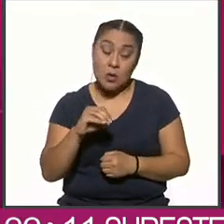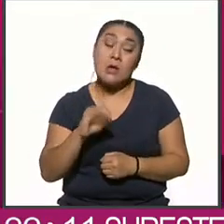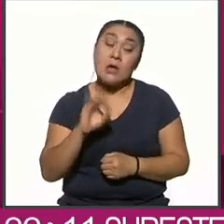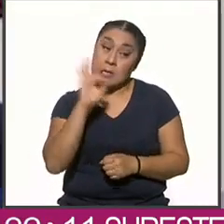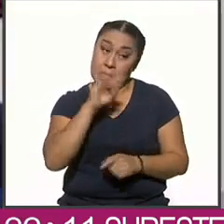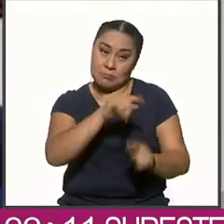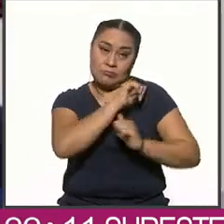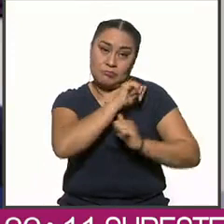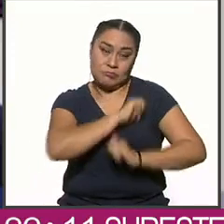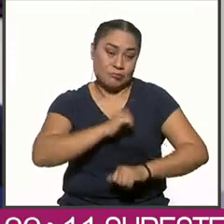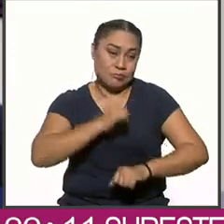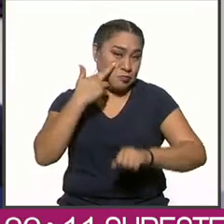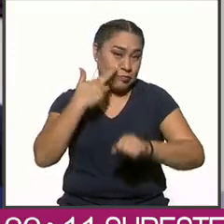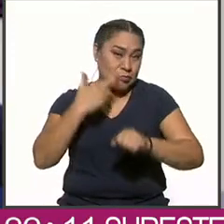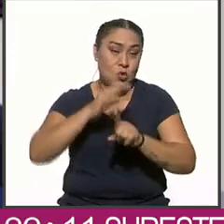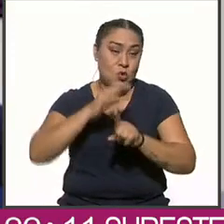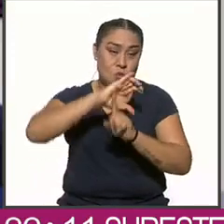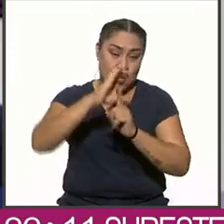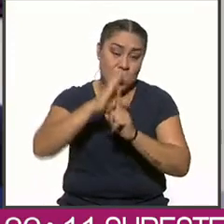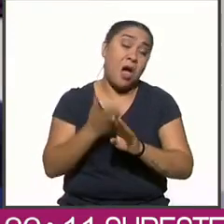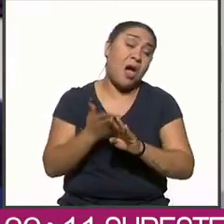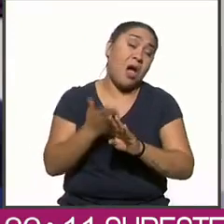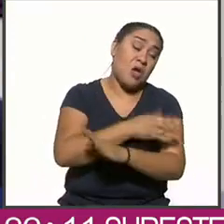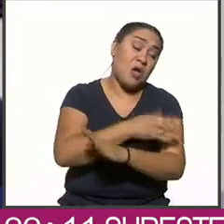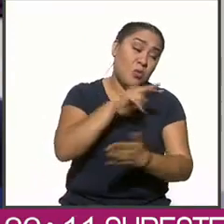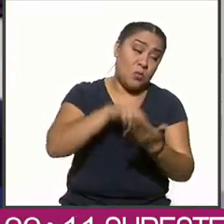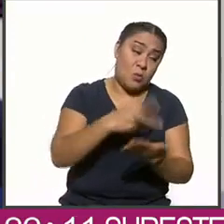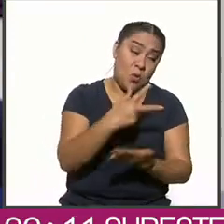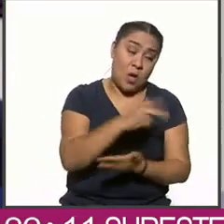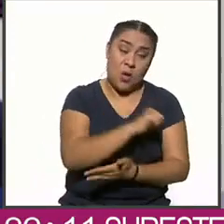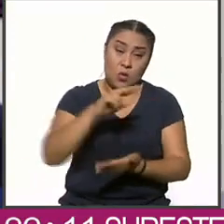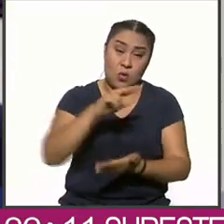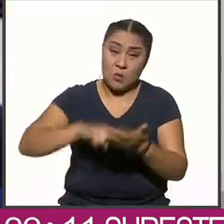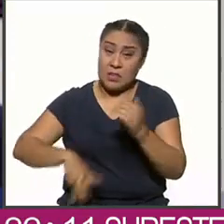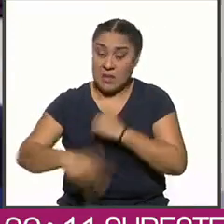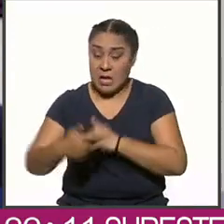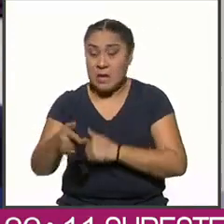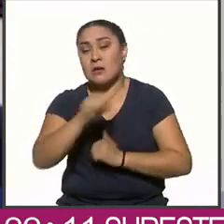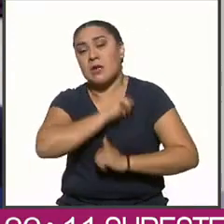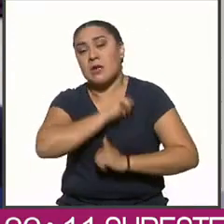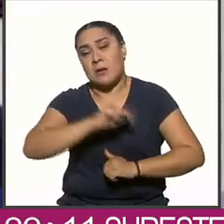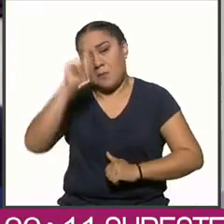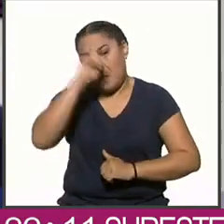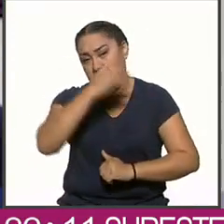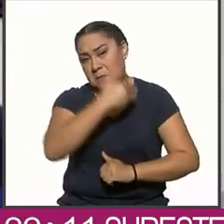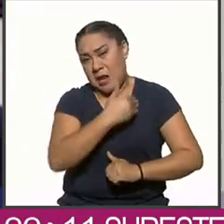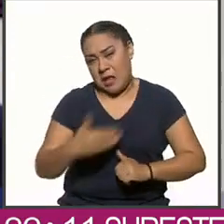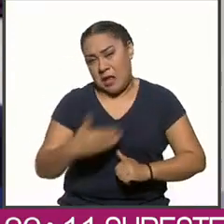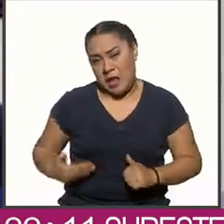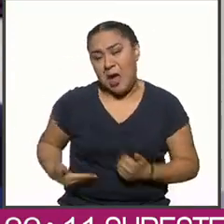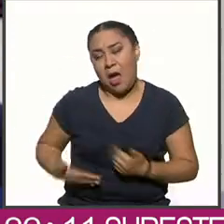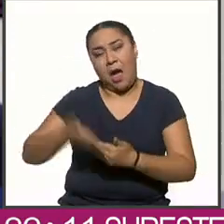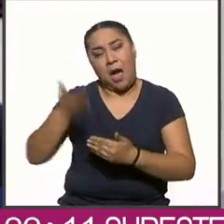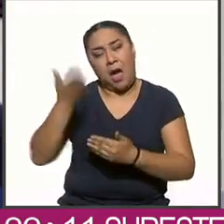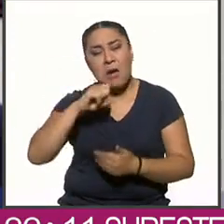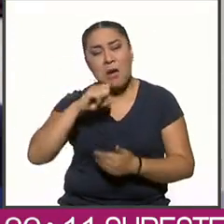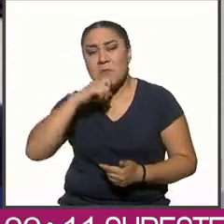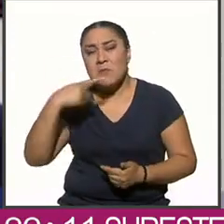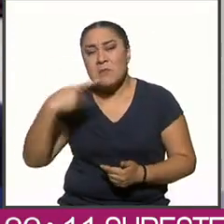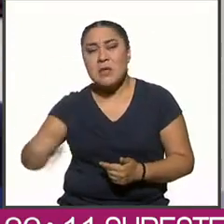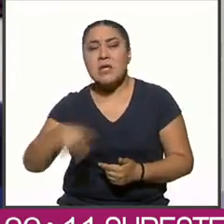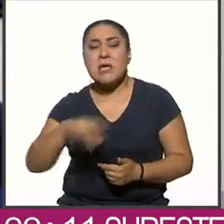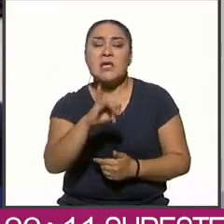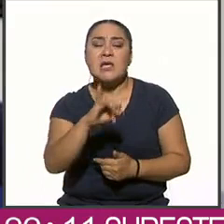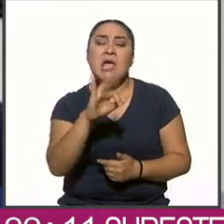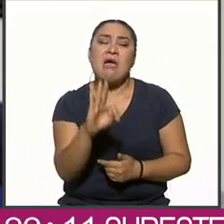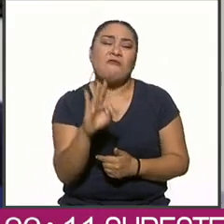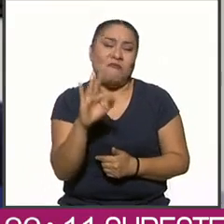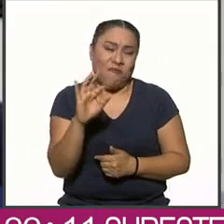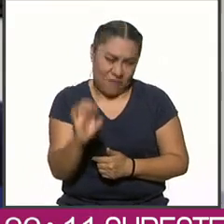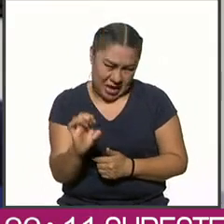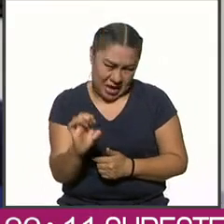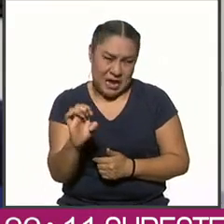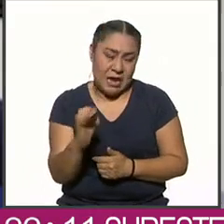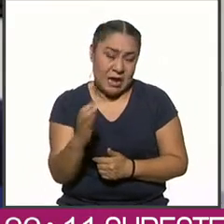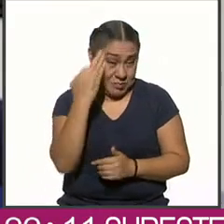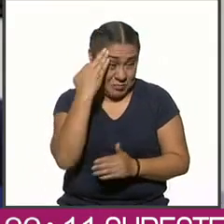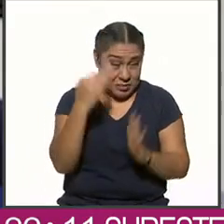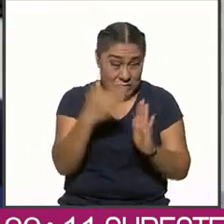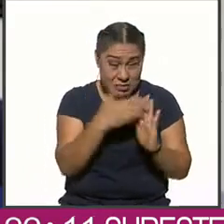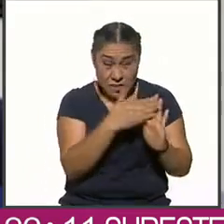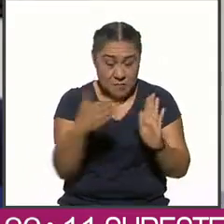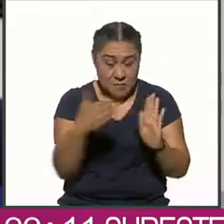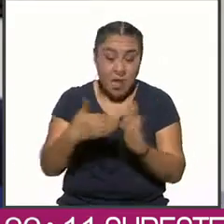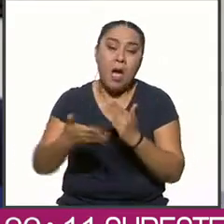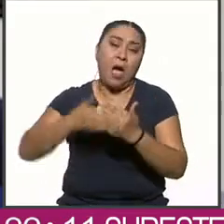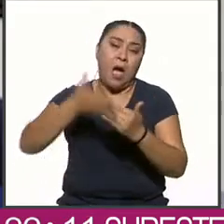comité. De 2008 a 2013 fue consejero presidente del entonces Instituto Federal Electoral, periodo en el que se